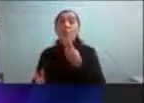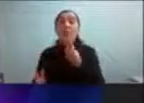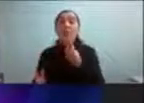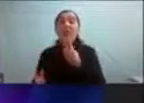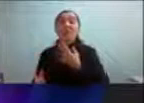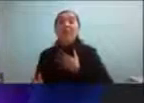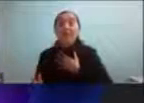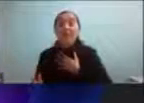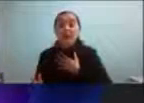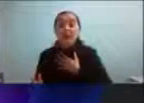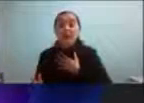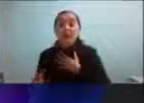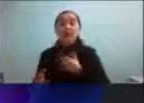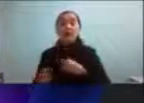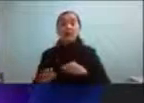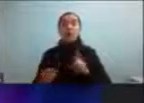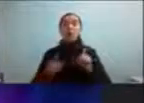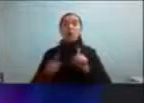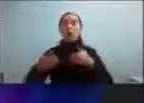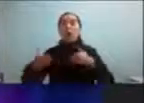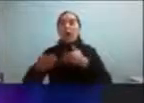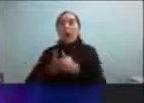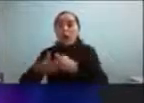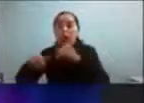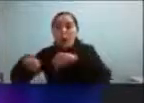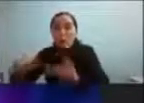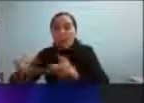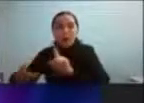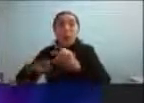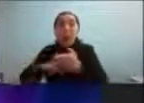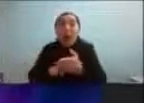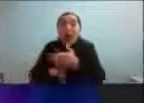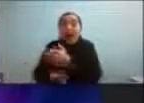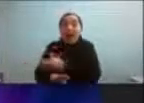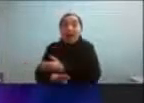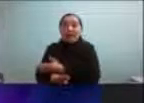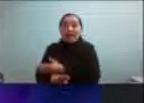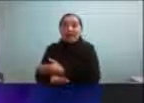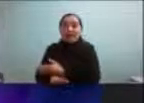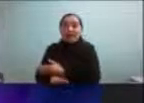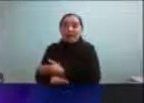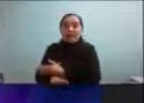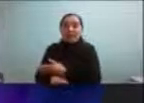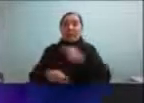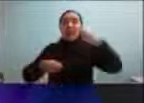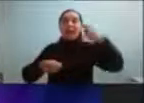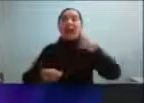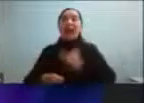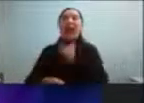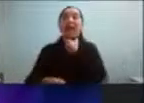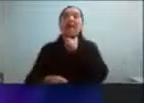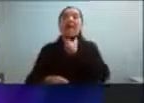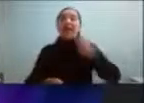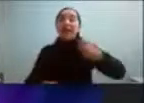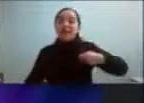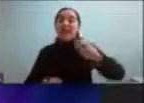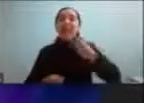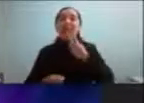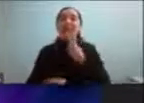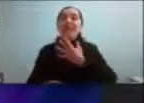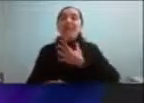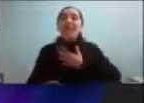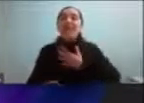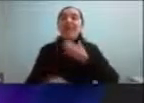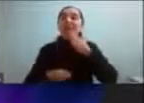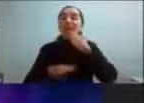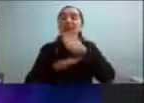a vida adulta para proyectar sino poder proyectarla de forma anticipada para garantizar la calidad de vida y el acceso fundamentalmente a los derechos que